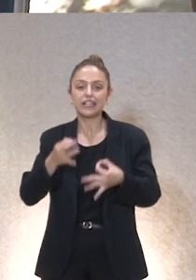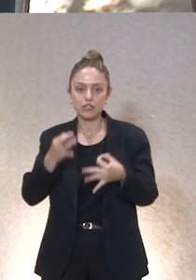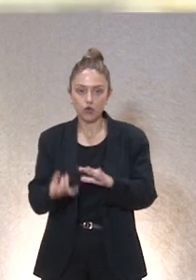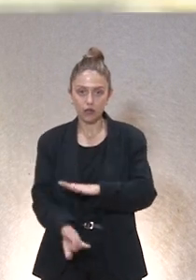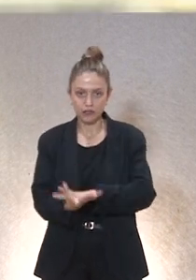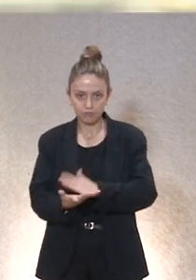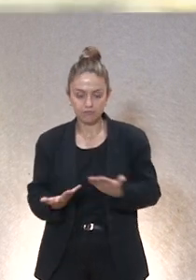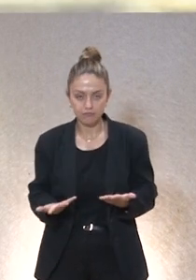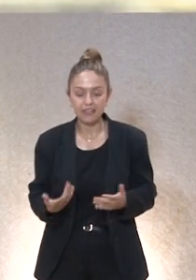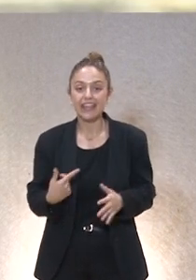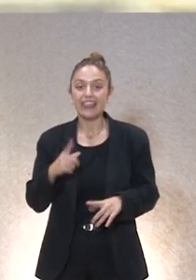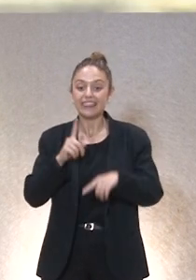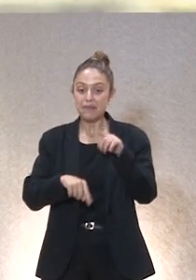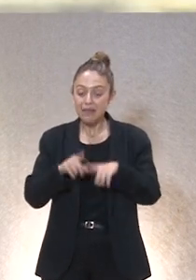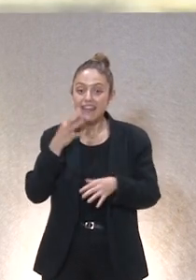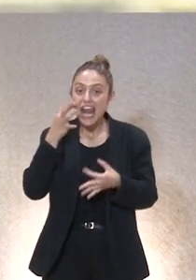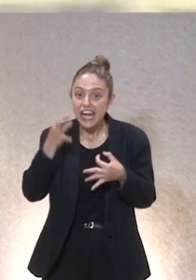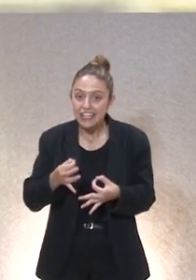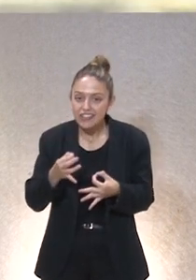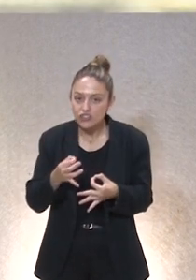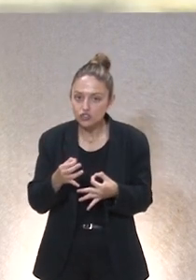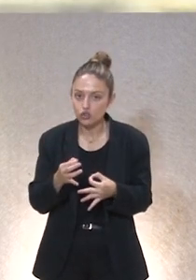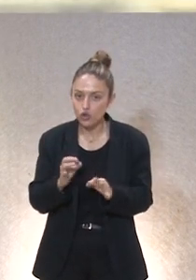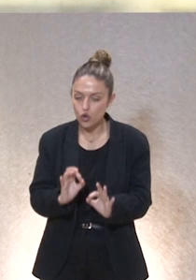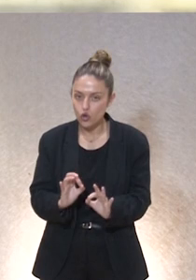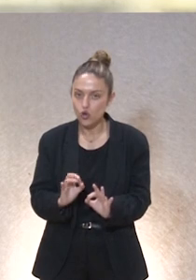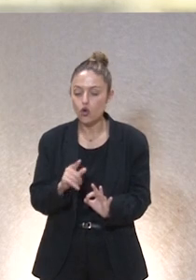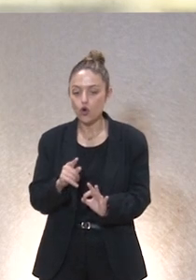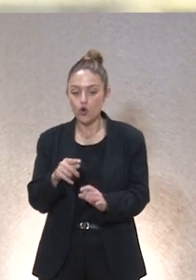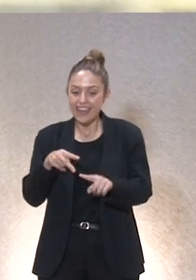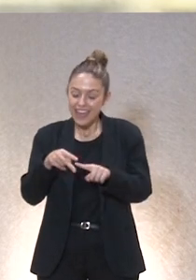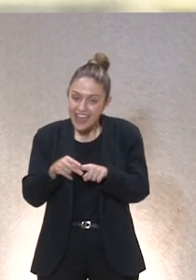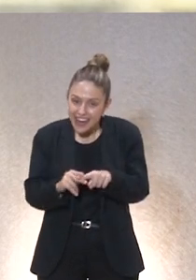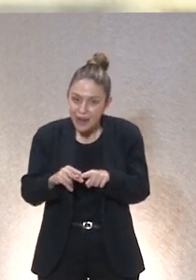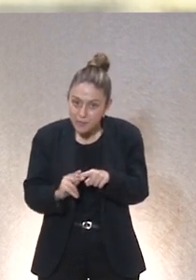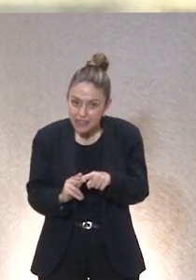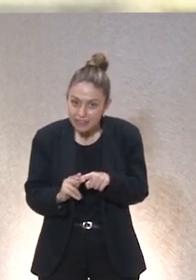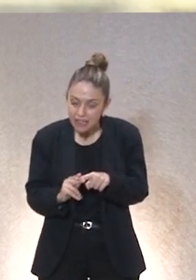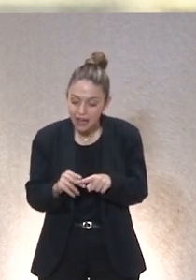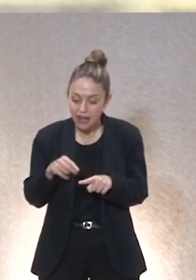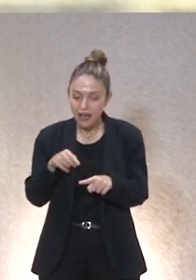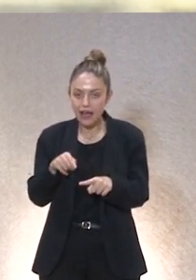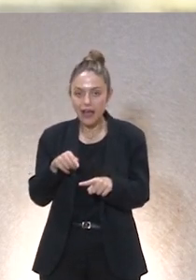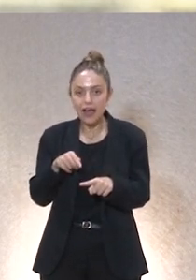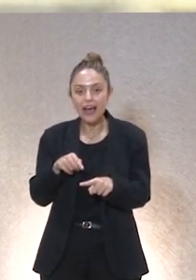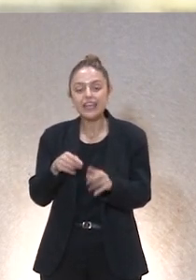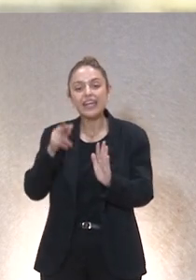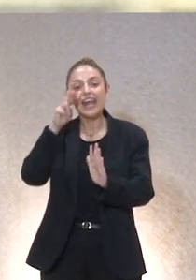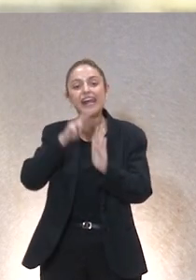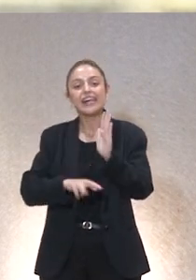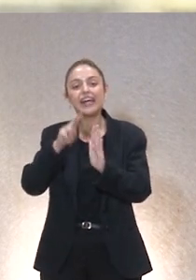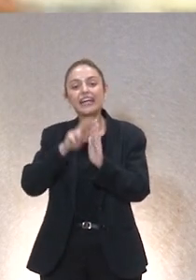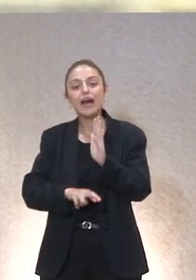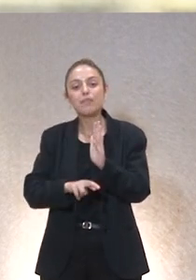en función del riesgo de la herramienta así se está elaborando un reglamento